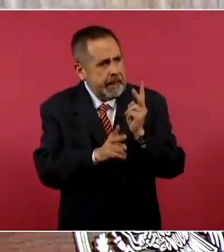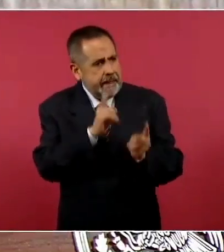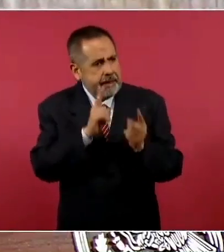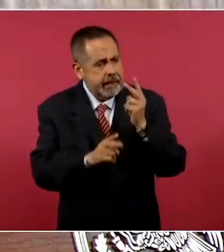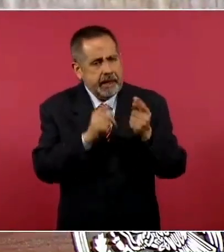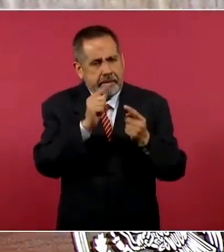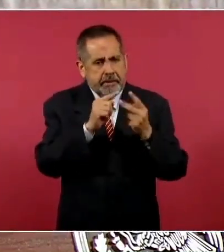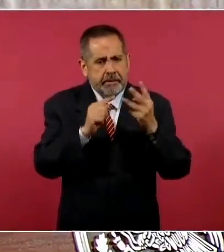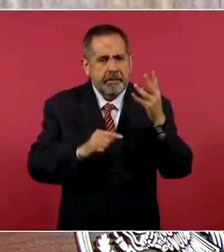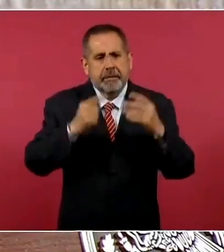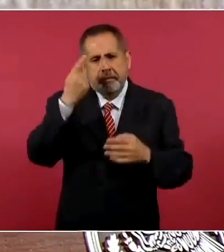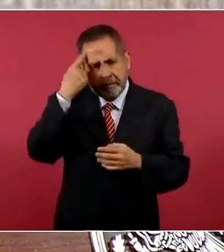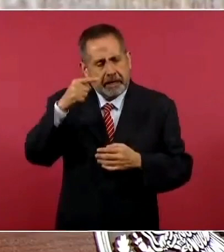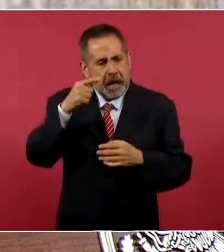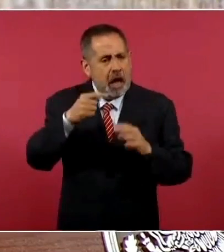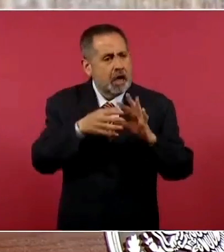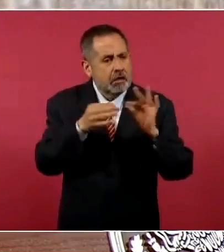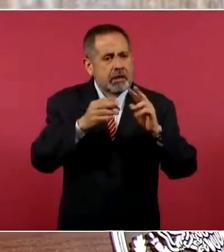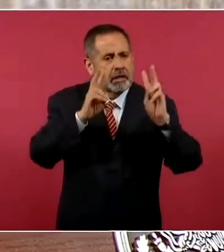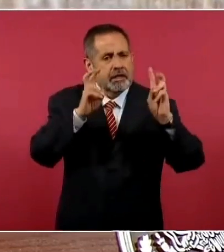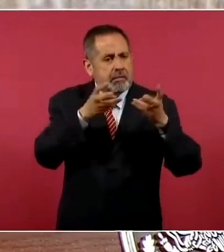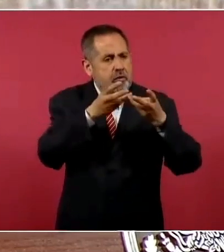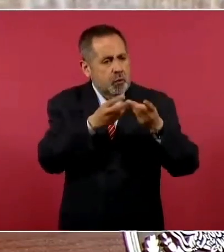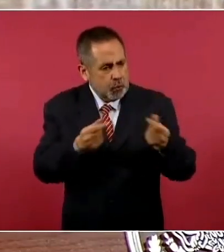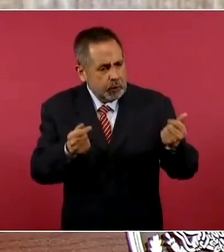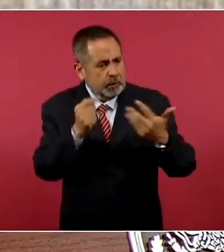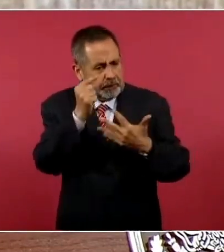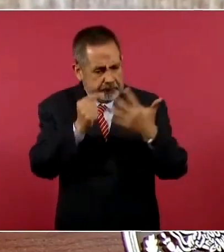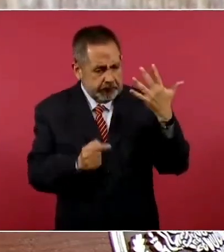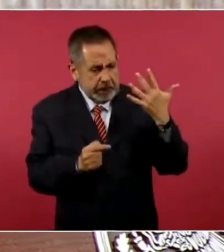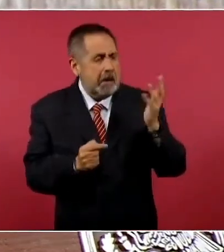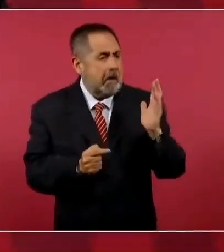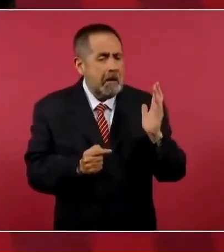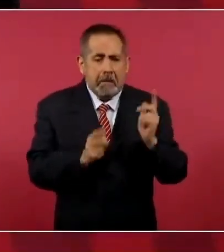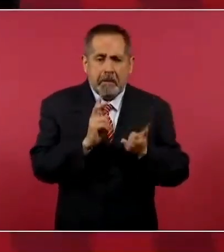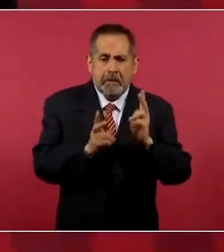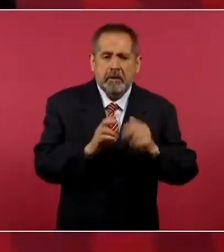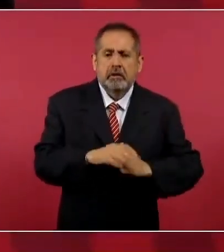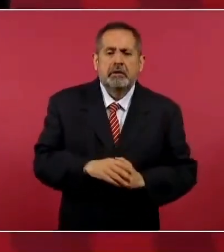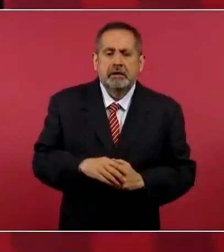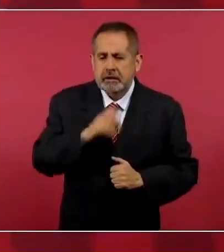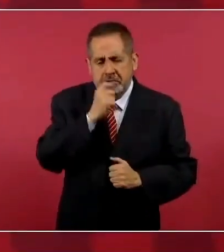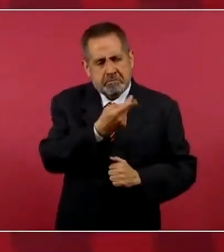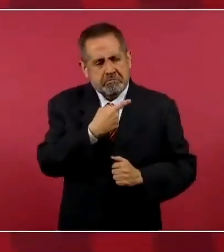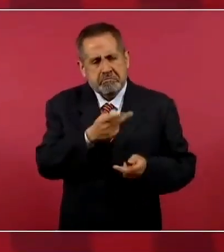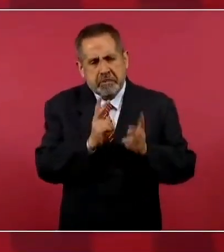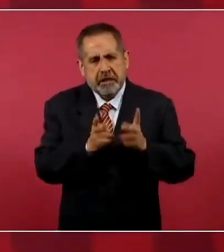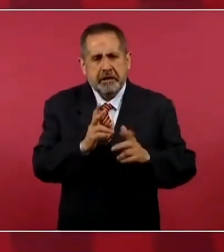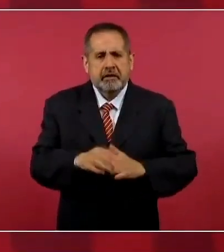desahogar la agenda, vamos a platicar